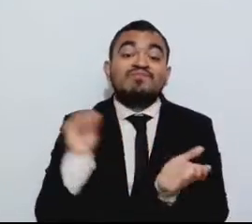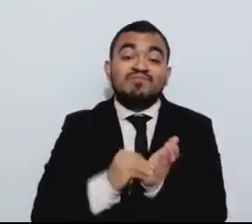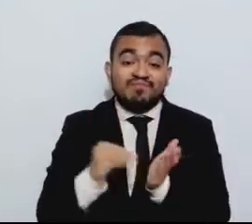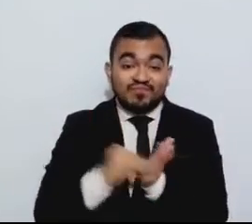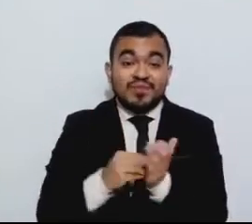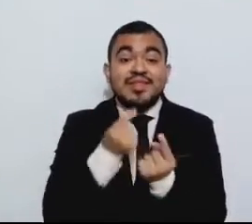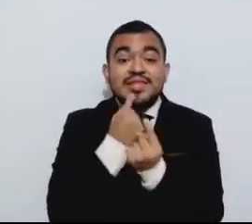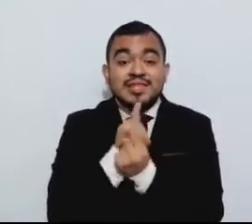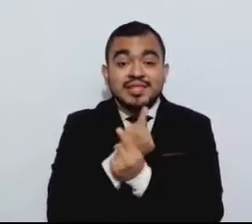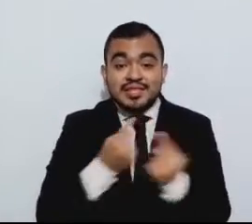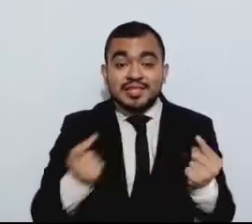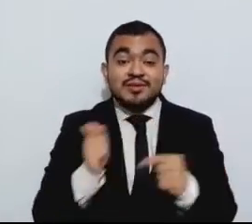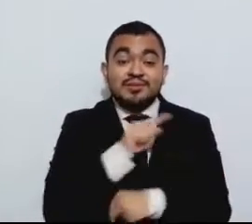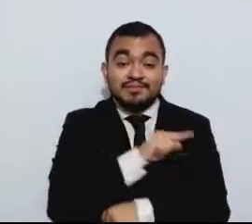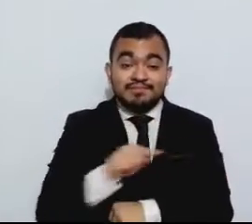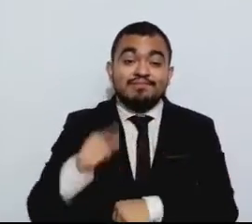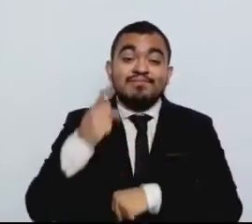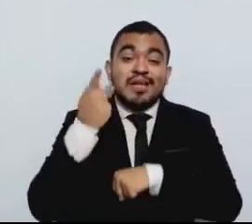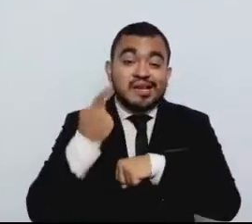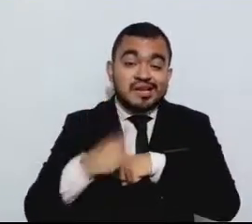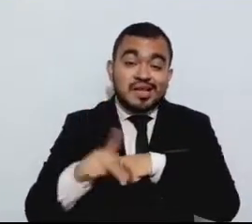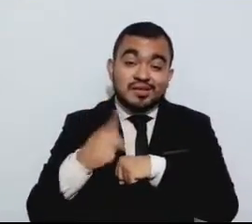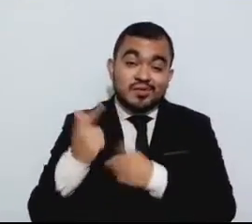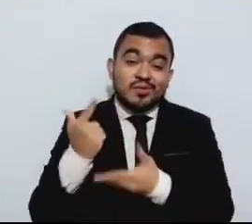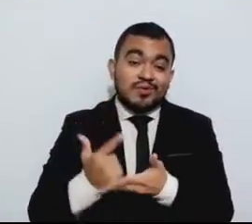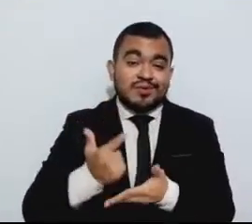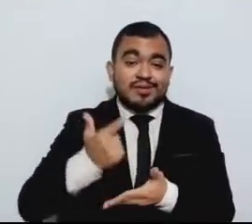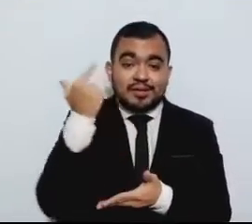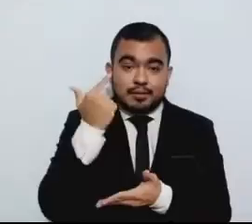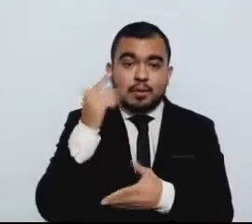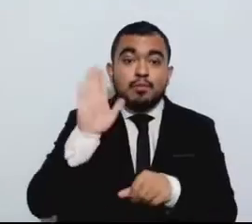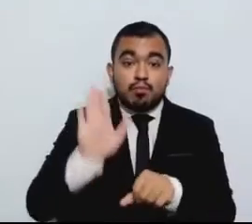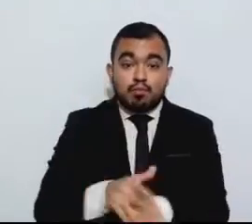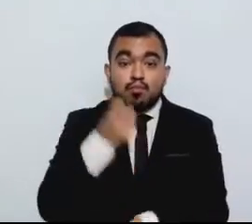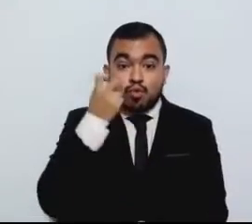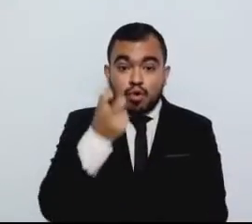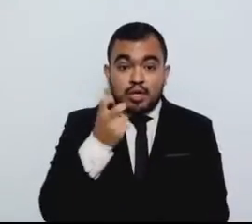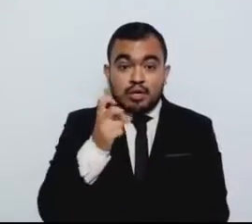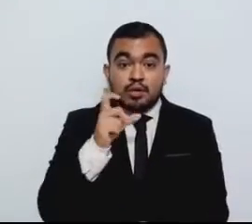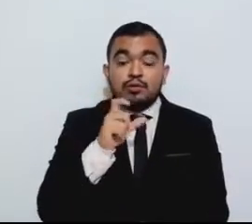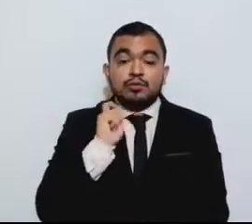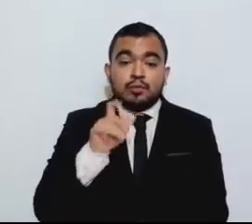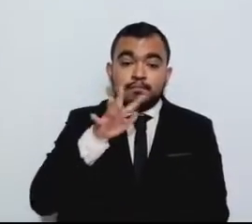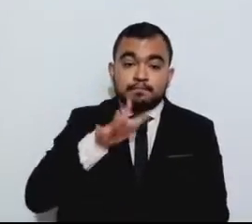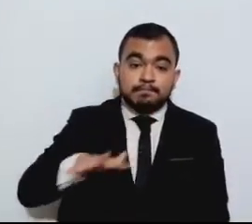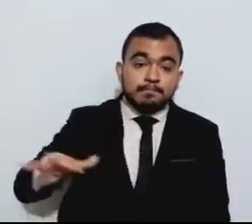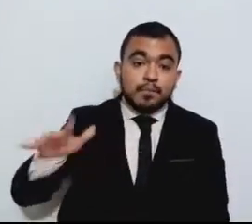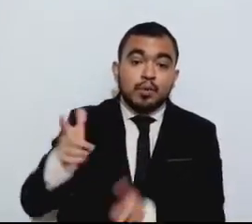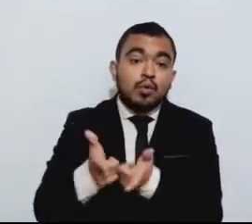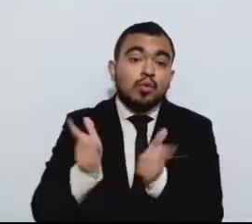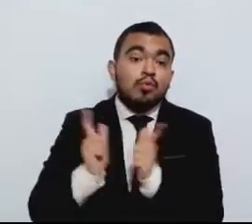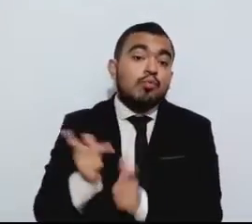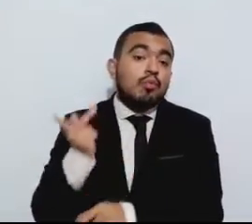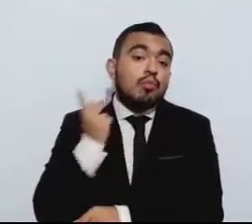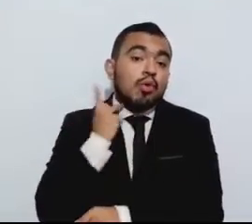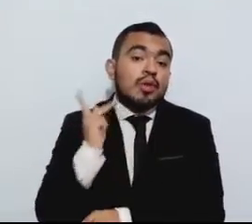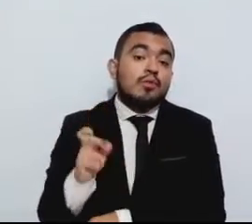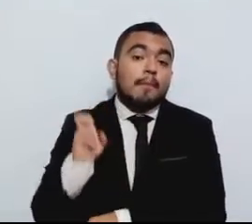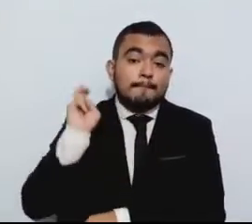de alto riesgo. Es por eso que a nombre de la fracción parlamentaria del Partido Acción Nacional,